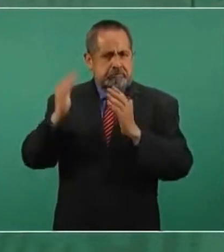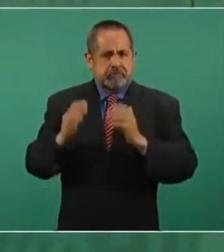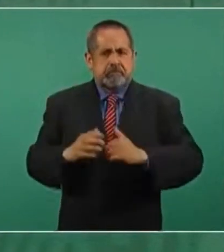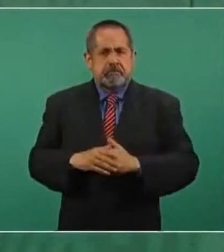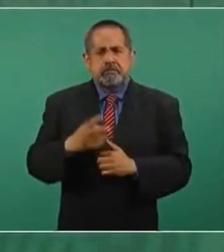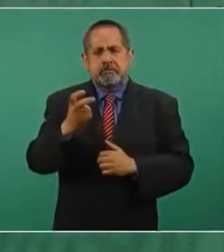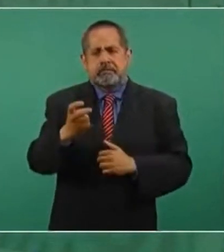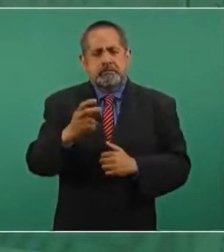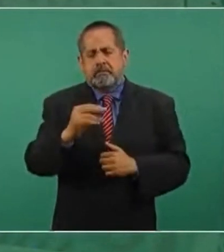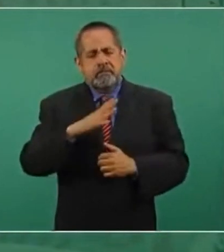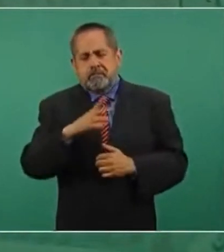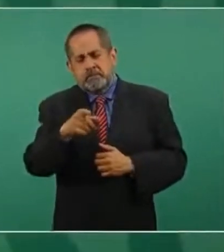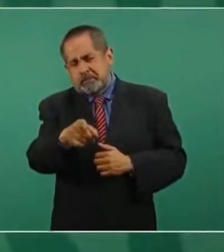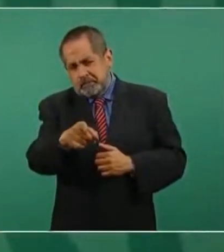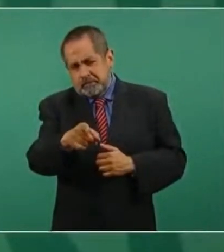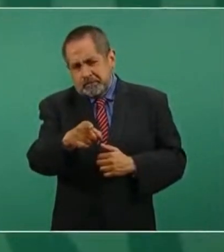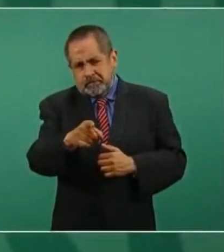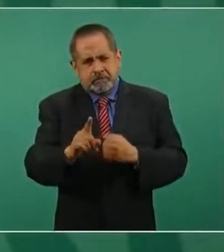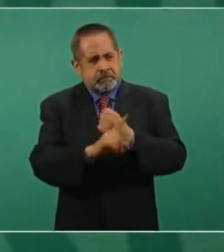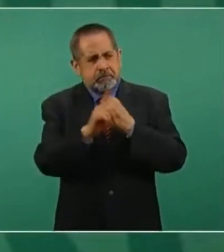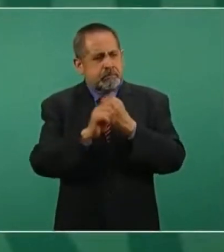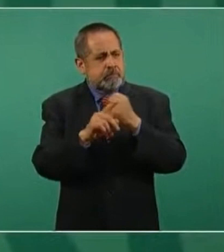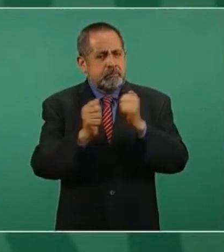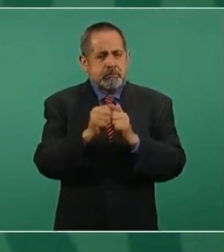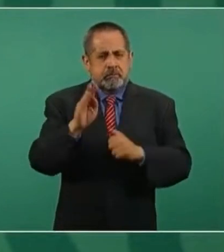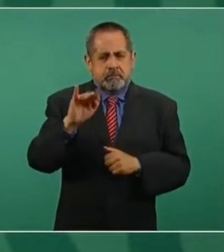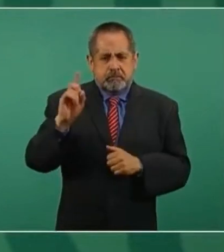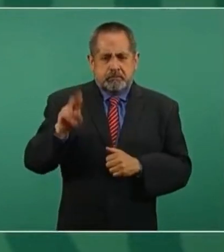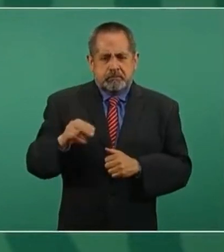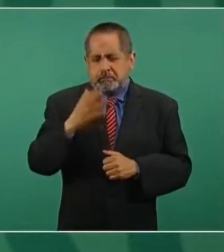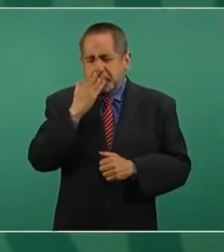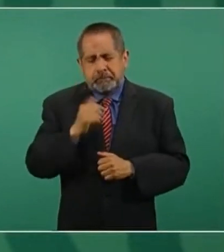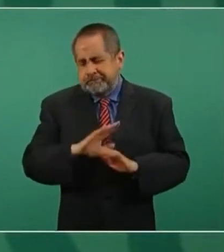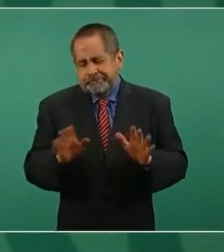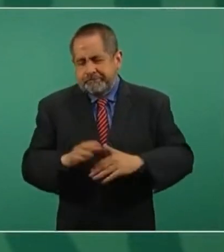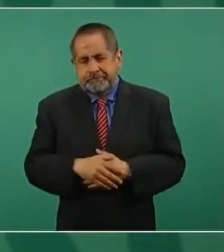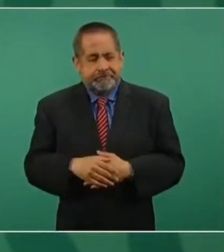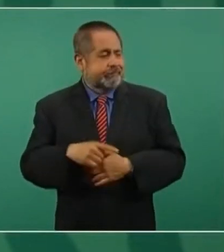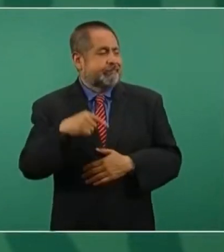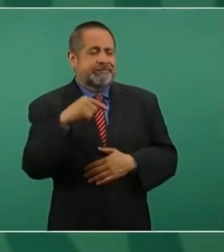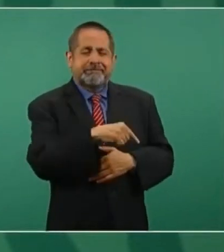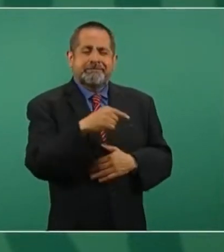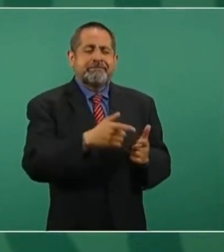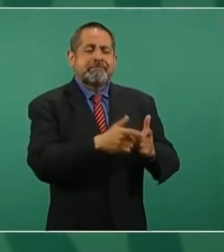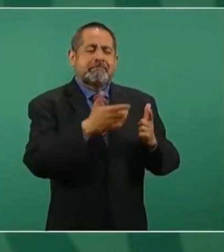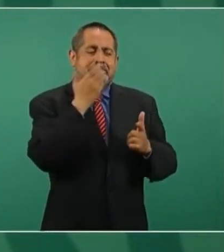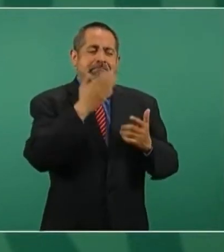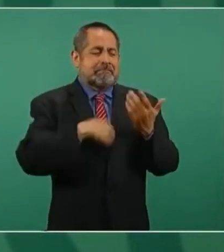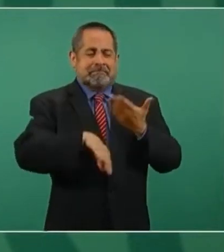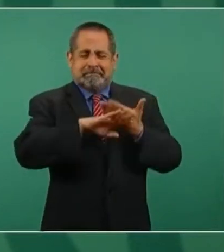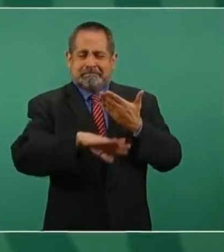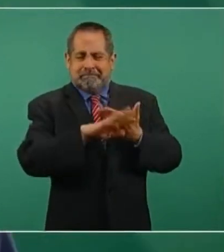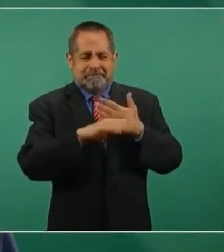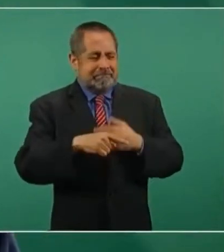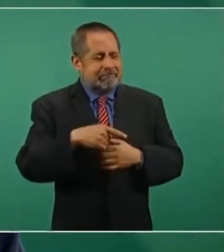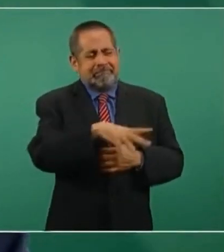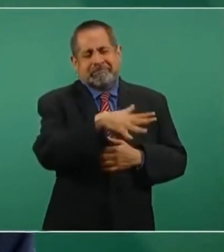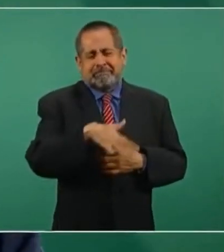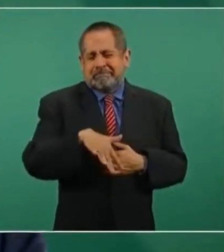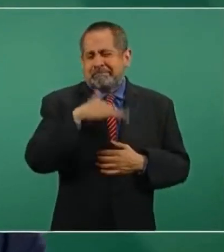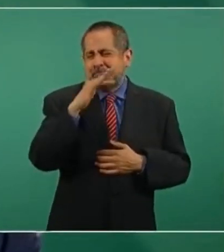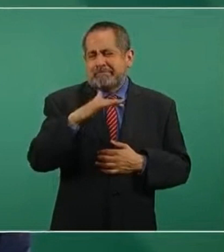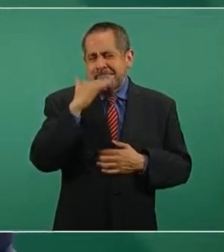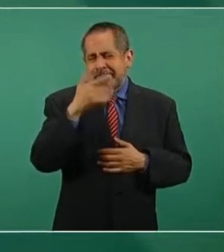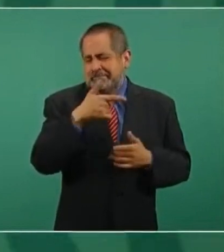Entonces, no hay ningún problema. Los adversarios conservadores, corruptos,